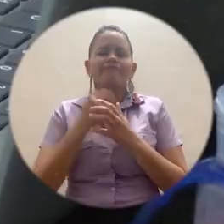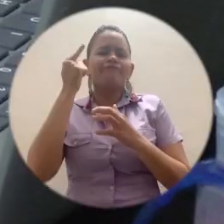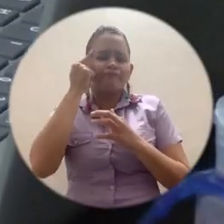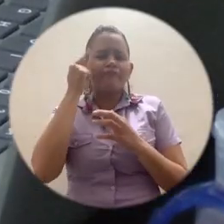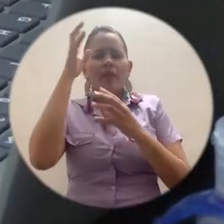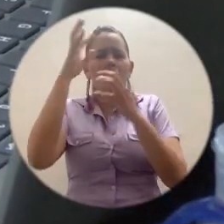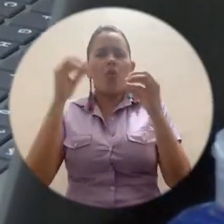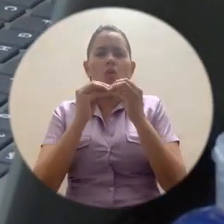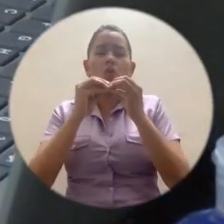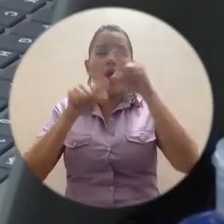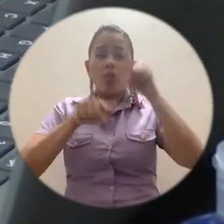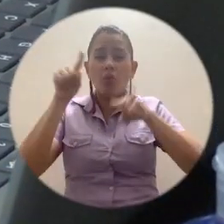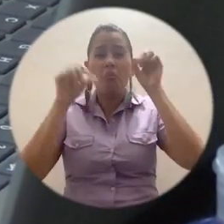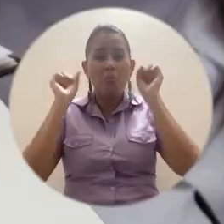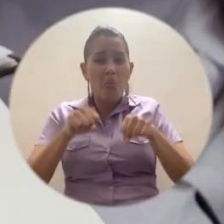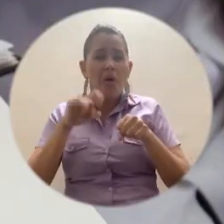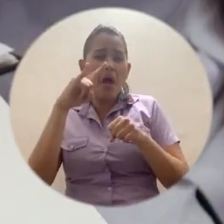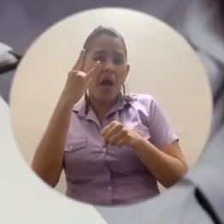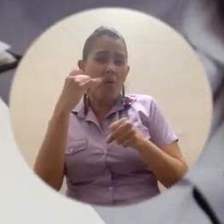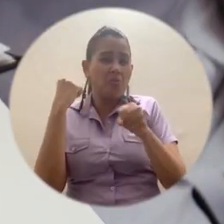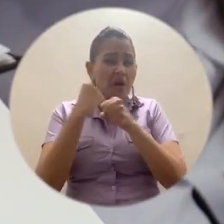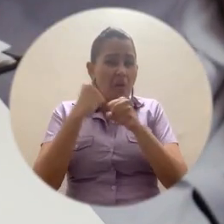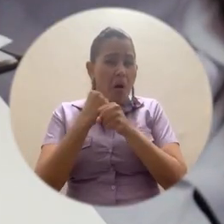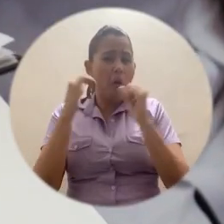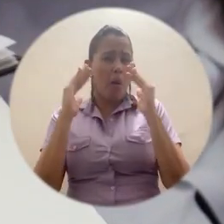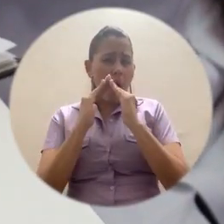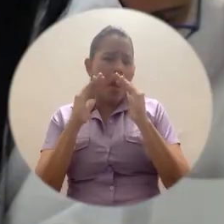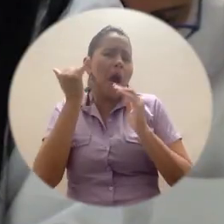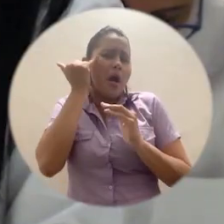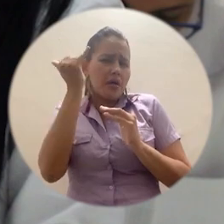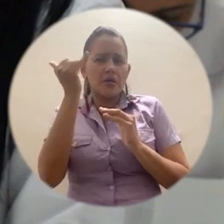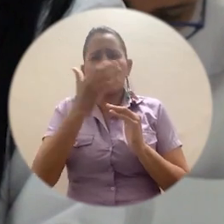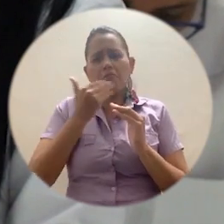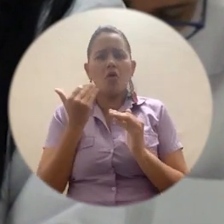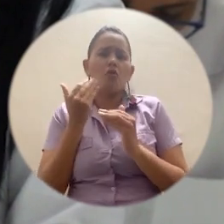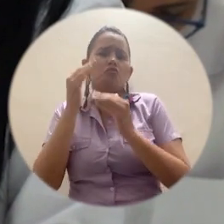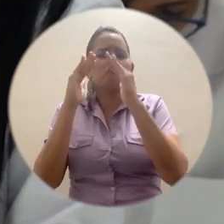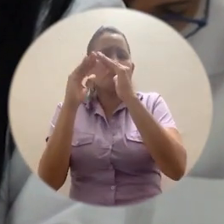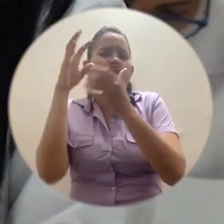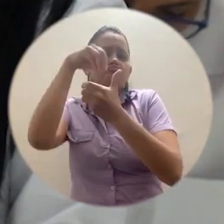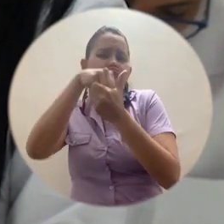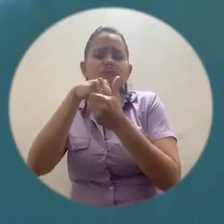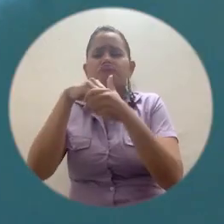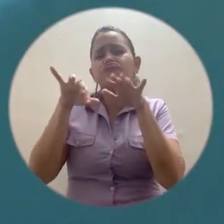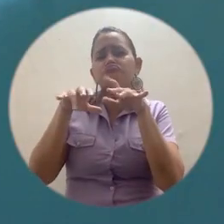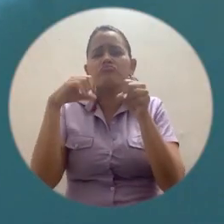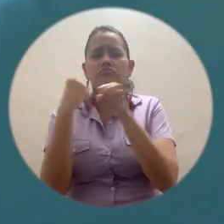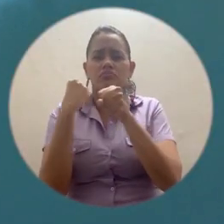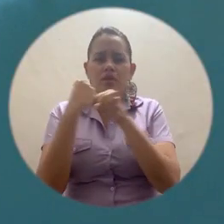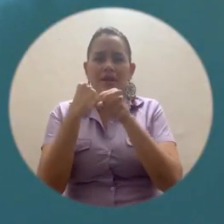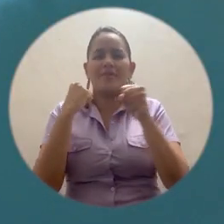trabajos desde casa, pues lo mandamos para la casa y lo que sí necesitamos aquí en la oficina, somos cuatro de 19 personas que trabajamos en el grupo. En diferentes procesos